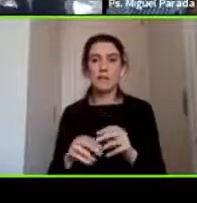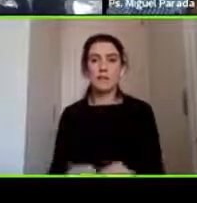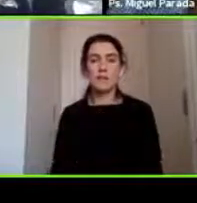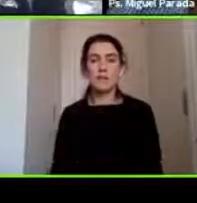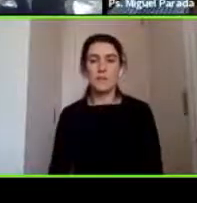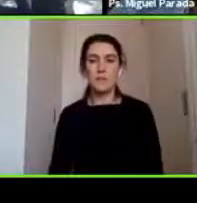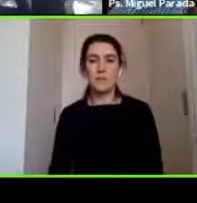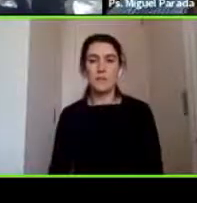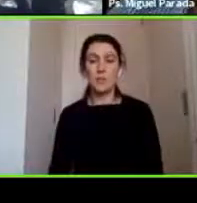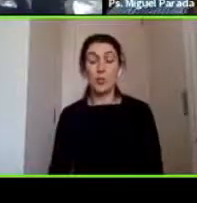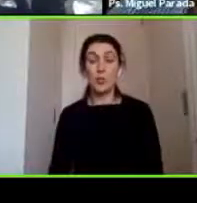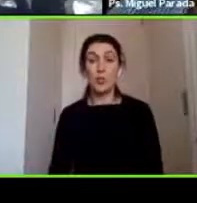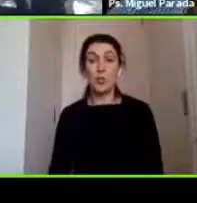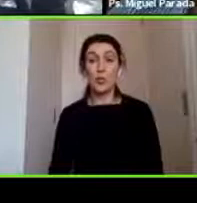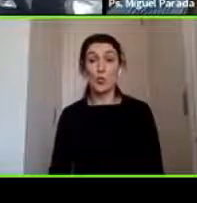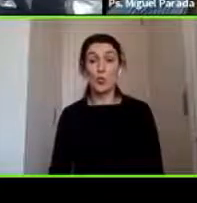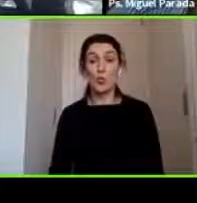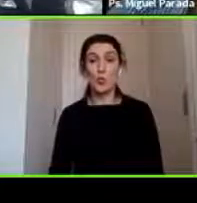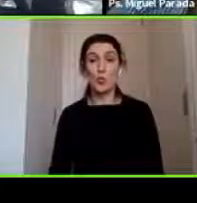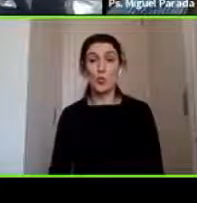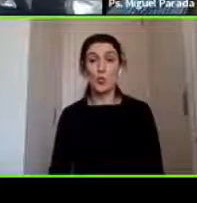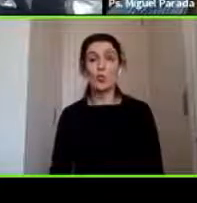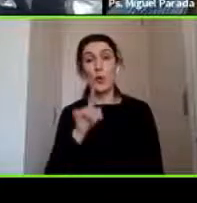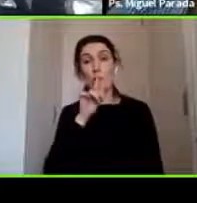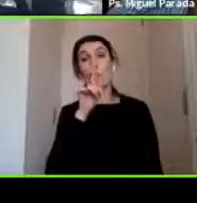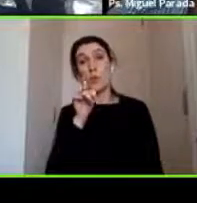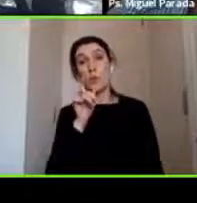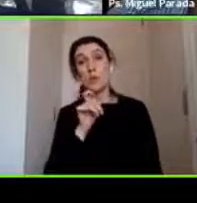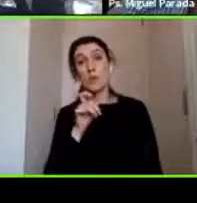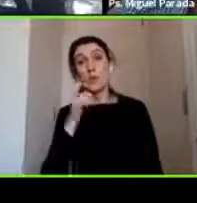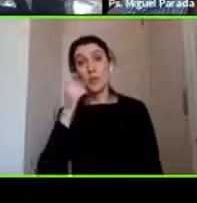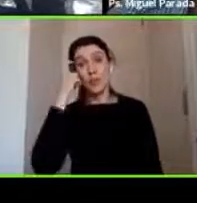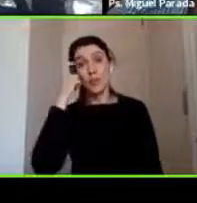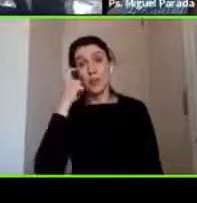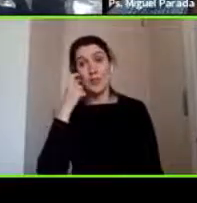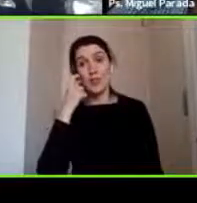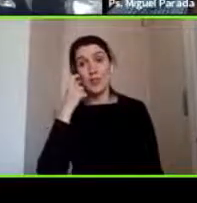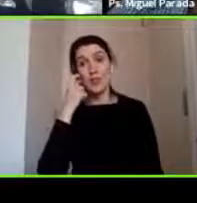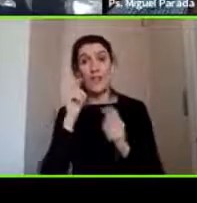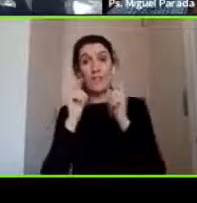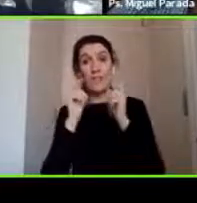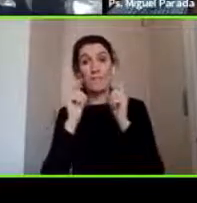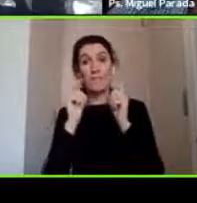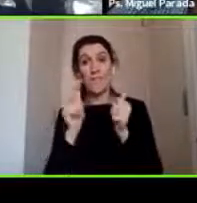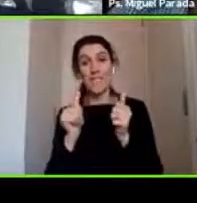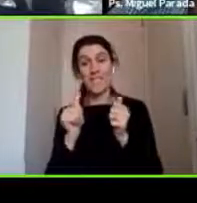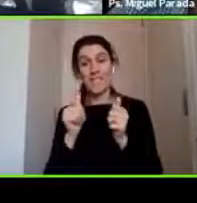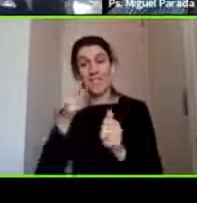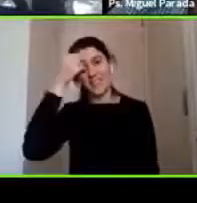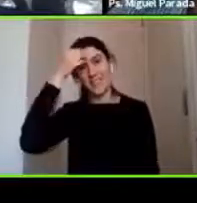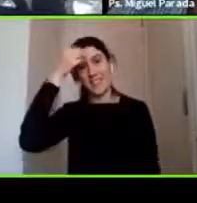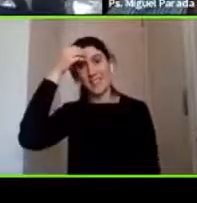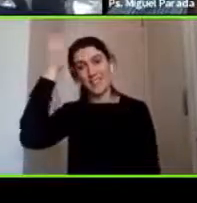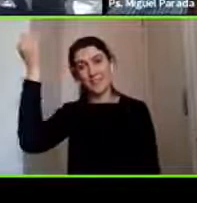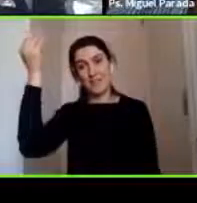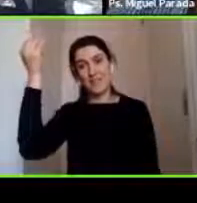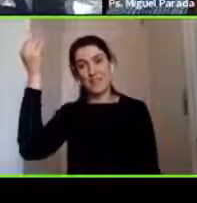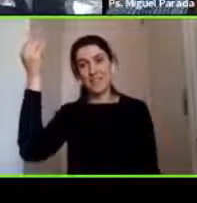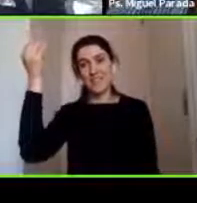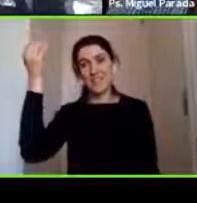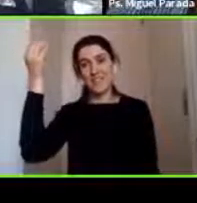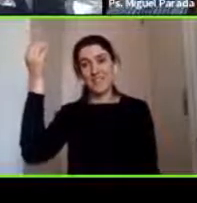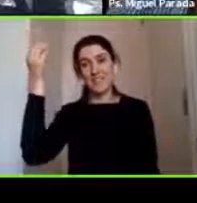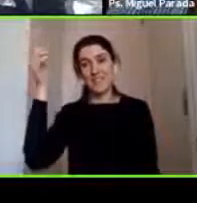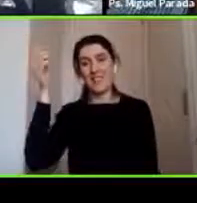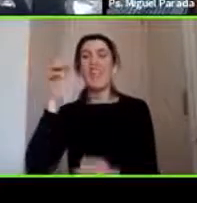Uy, yo creo que esa pregunta tiene que contestar la experta que tenemos acá no sé si o sea desde